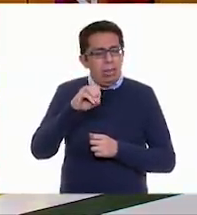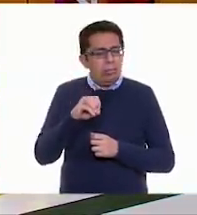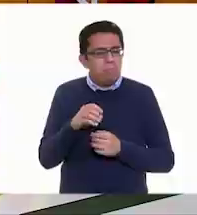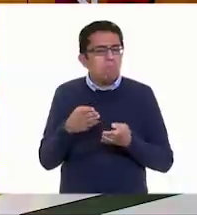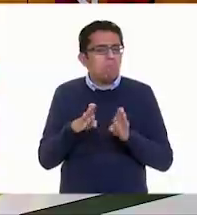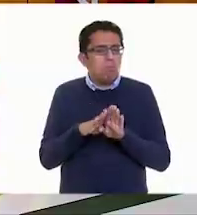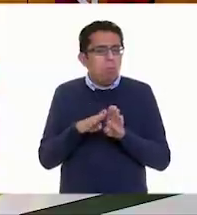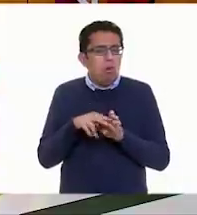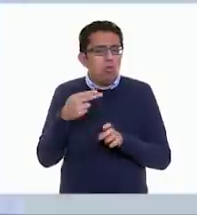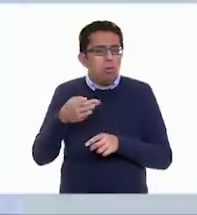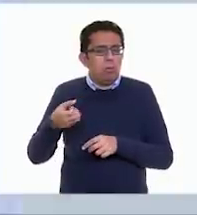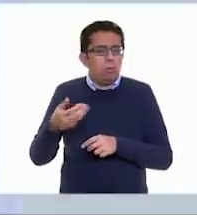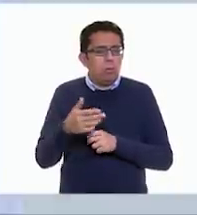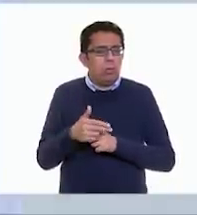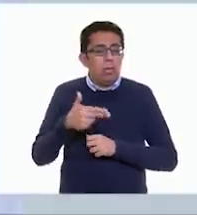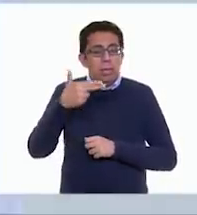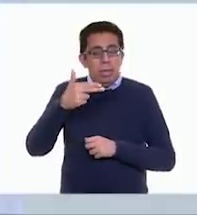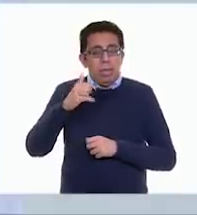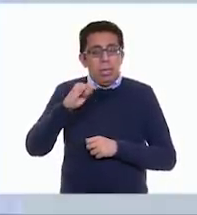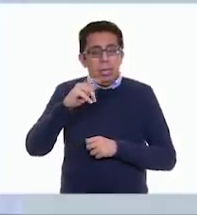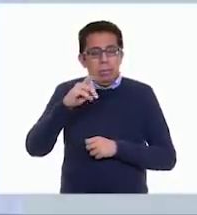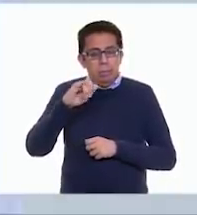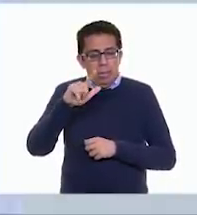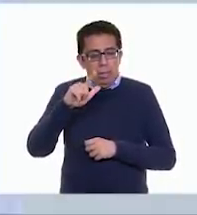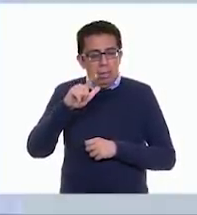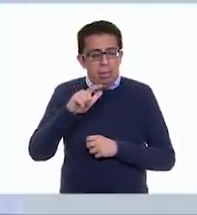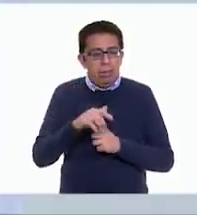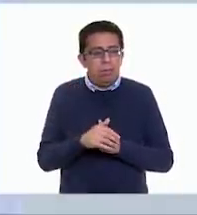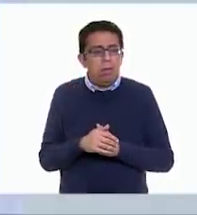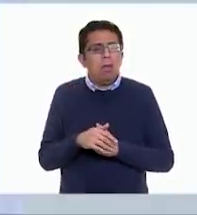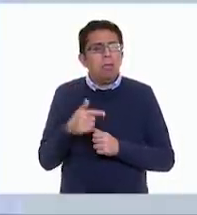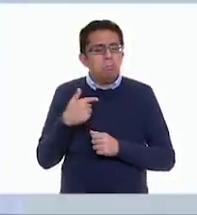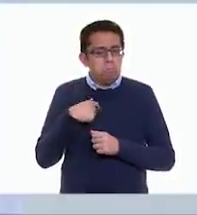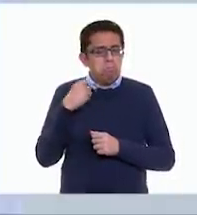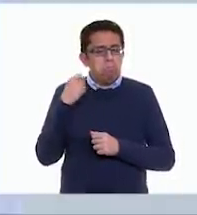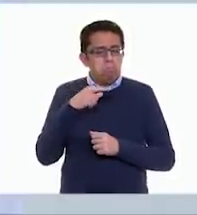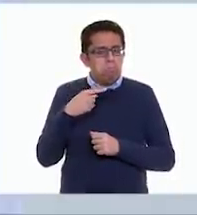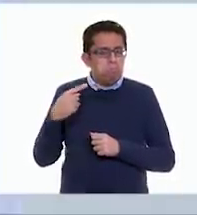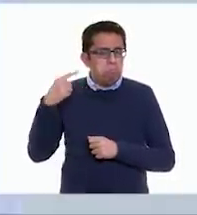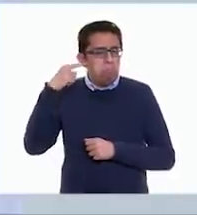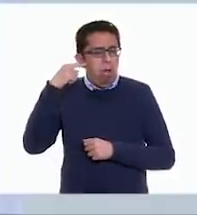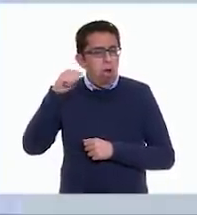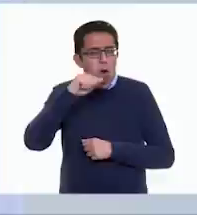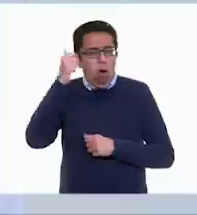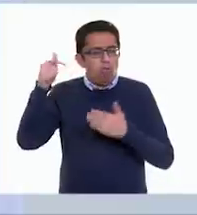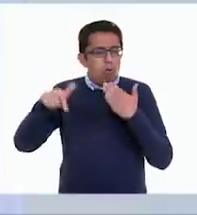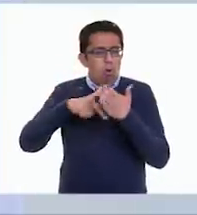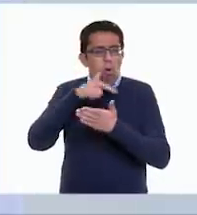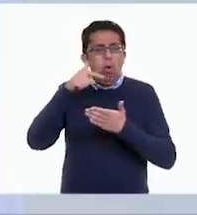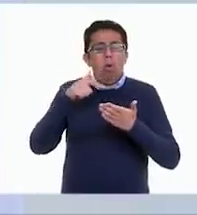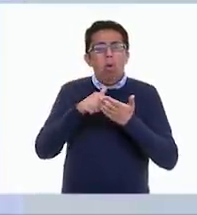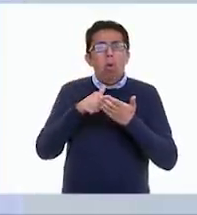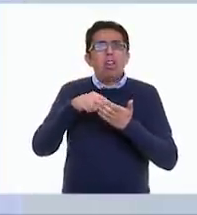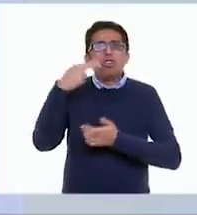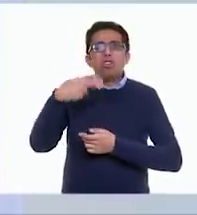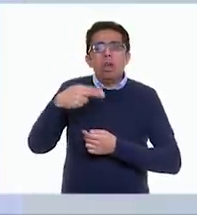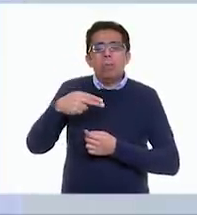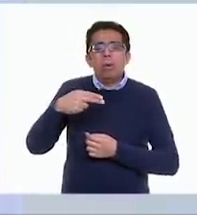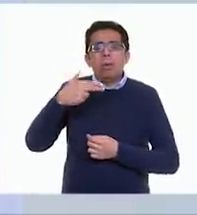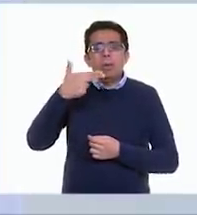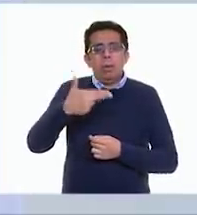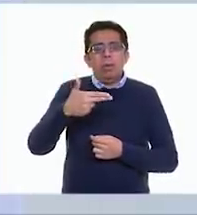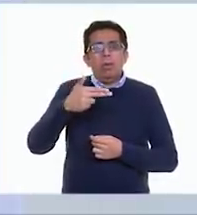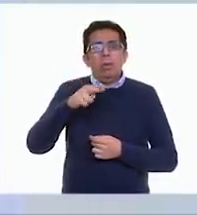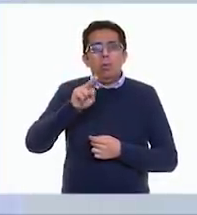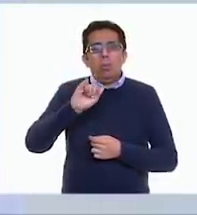También les llaman ipil. Ipi. Ajá. Y yo también he escuchado en alguna otra región que es huipil. Huipil. ¿No?